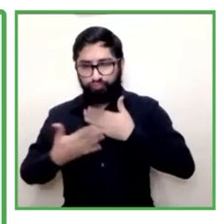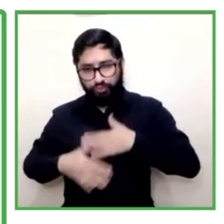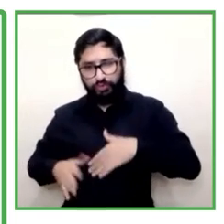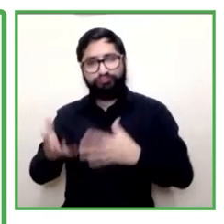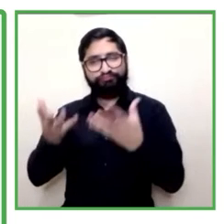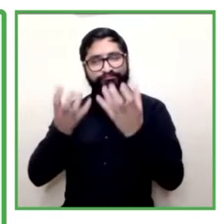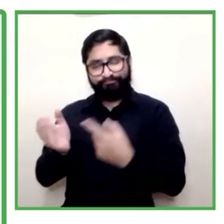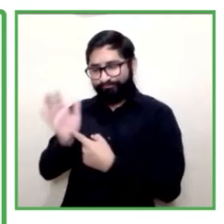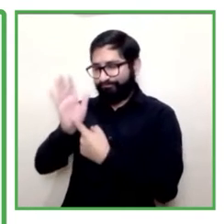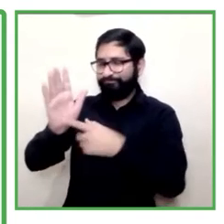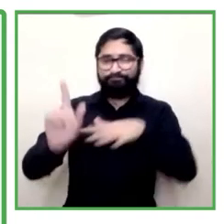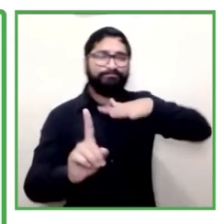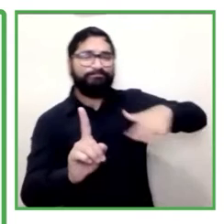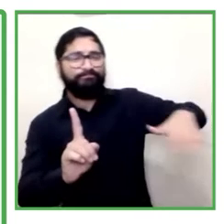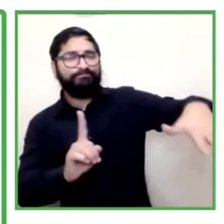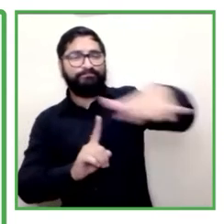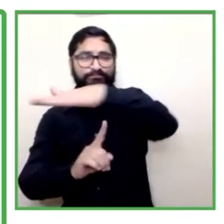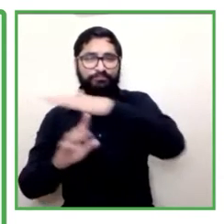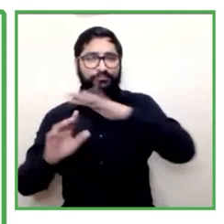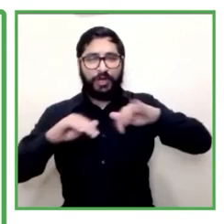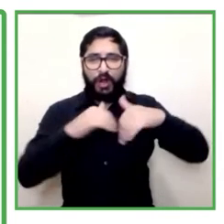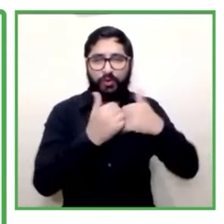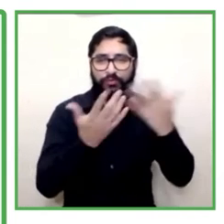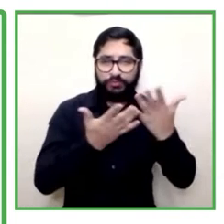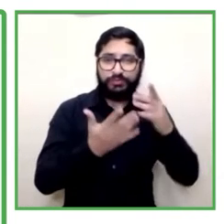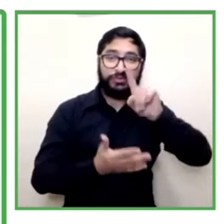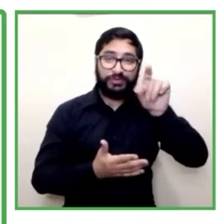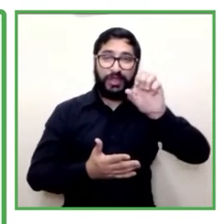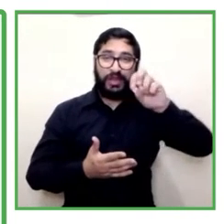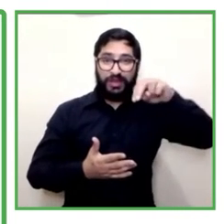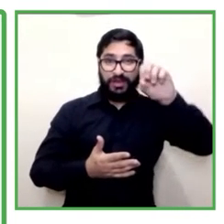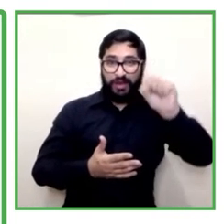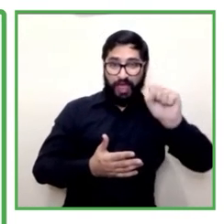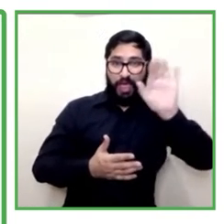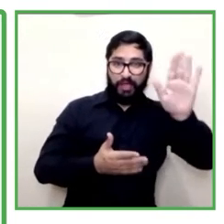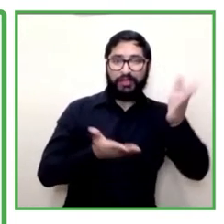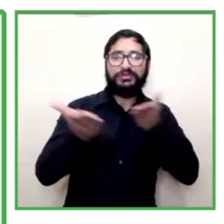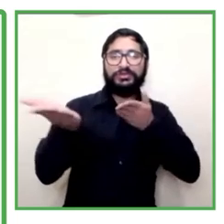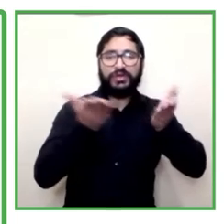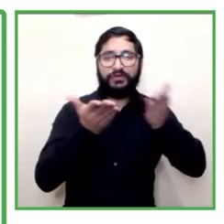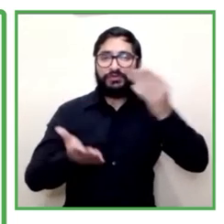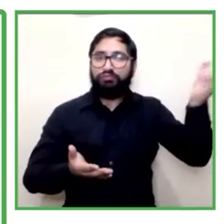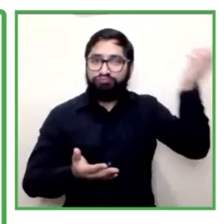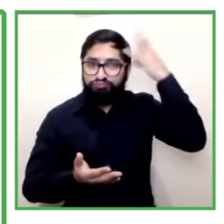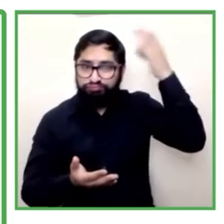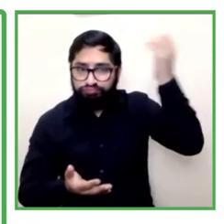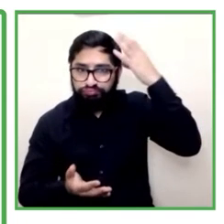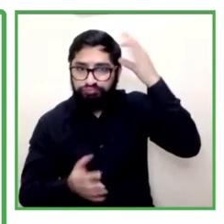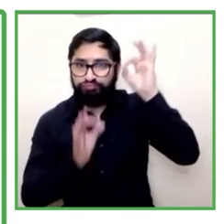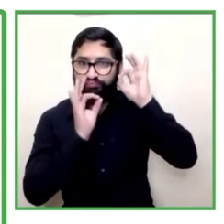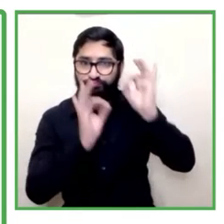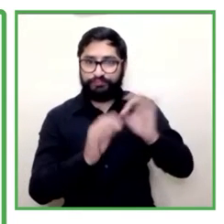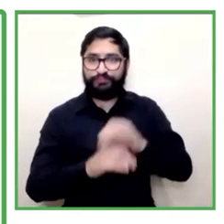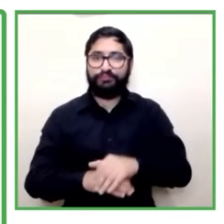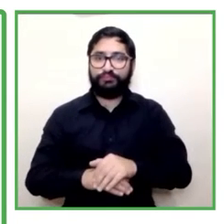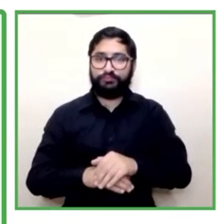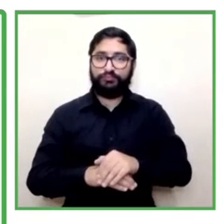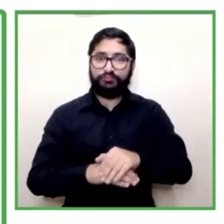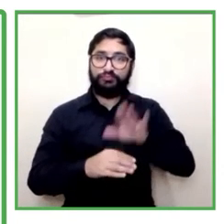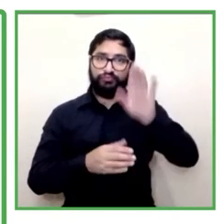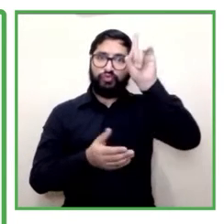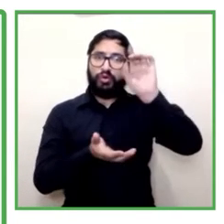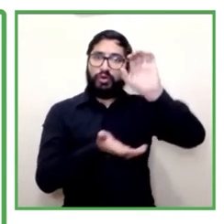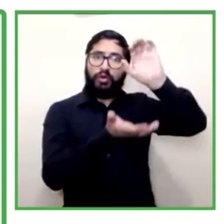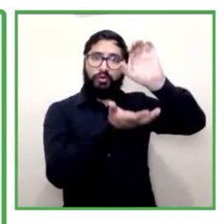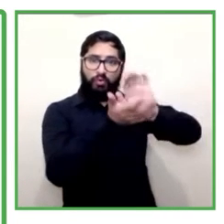Servicio Nacional de Aprendizaje SENA. Es la entidad del Estado que se encarga de brindar la formación laboral, tecnológica y complementaria